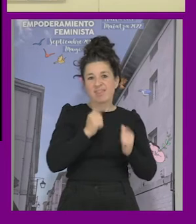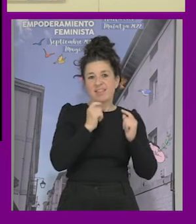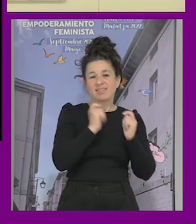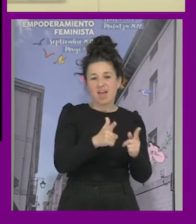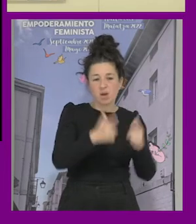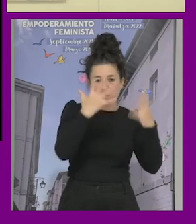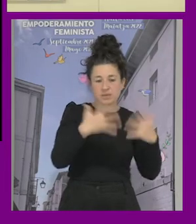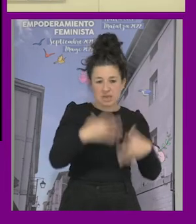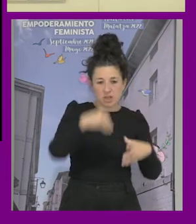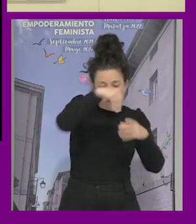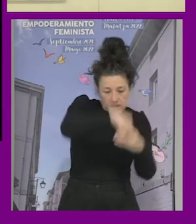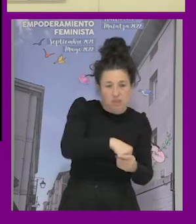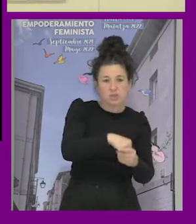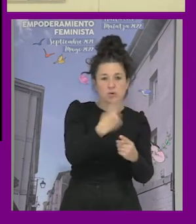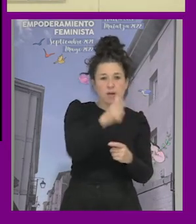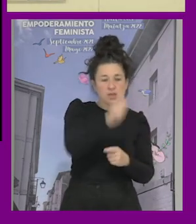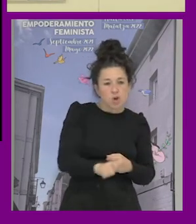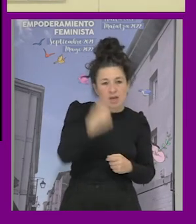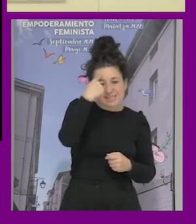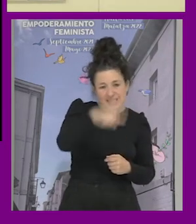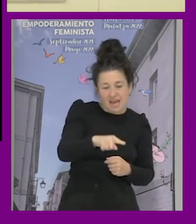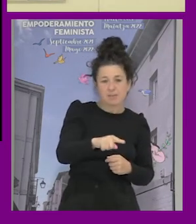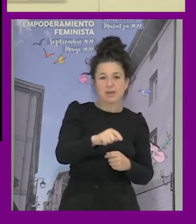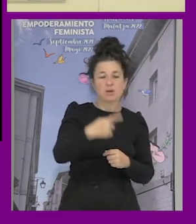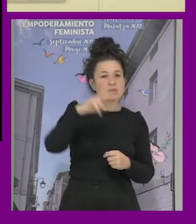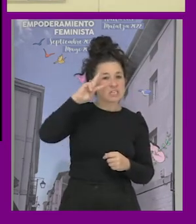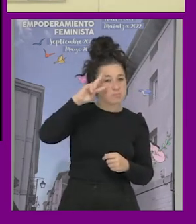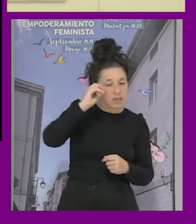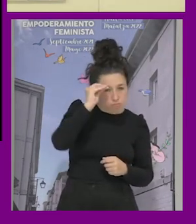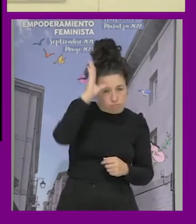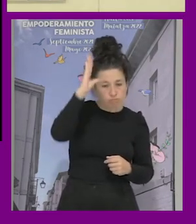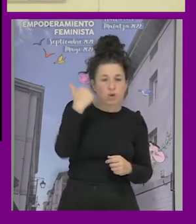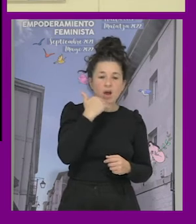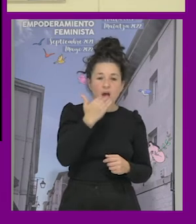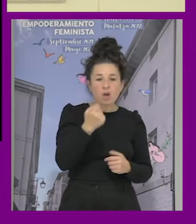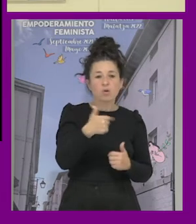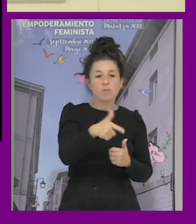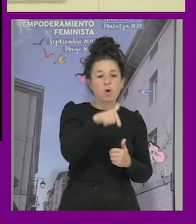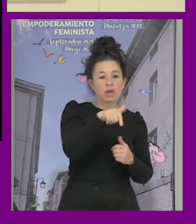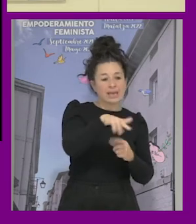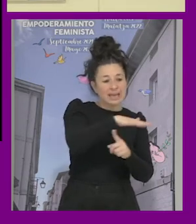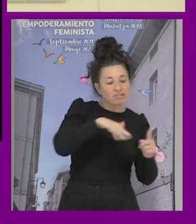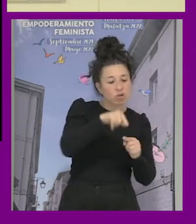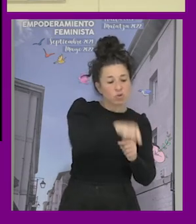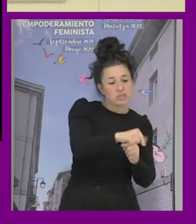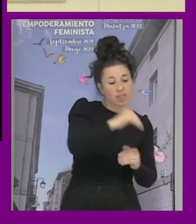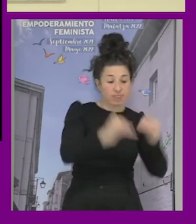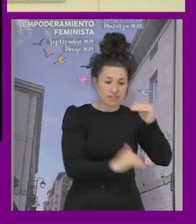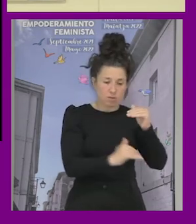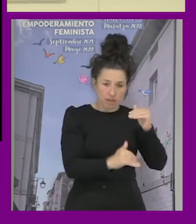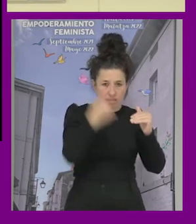que tenga una especialización conocimiento del impacto de un eje de desigualdad en aquel entorno pero